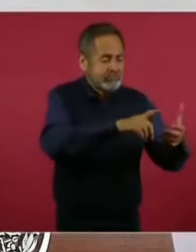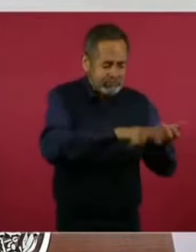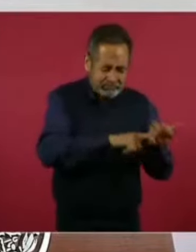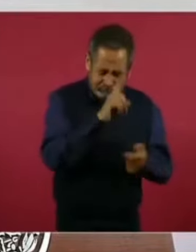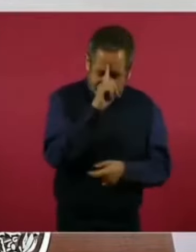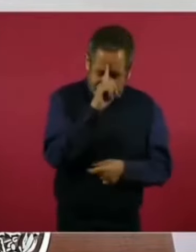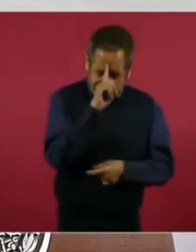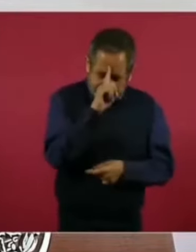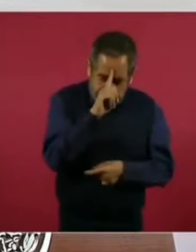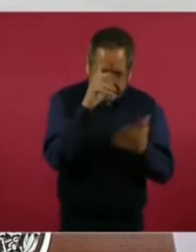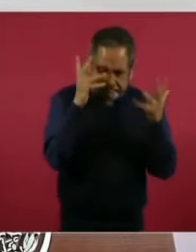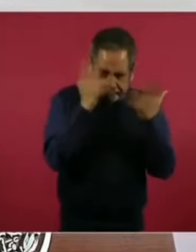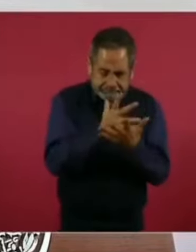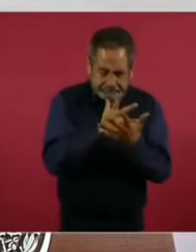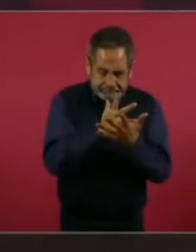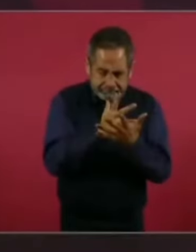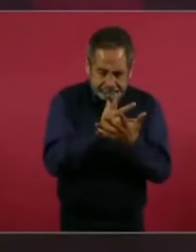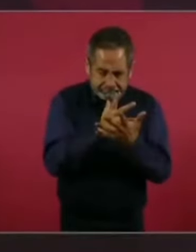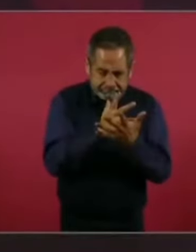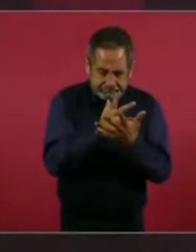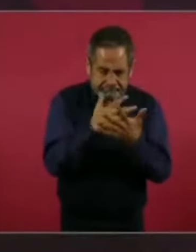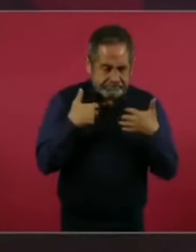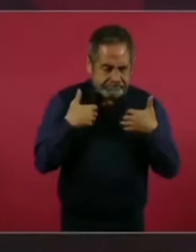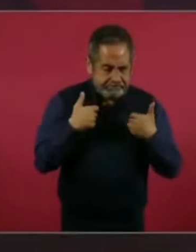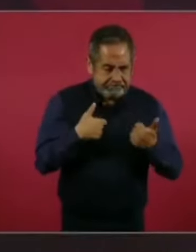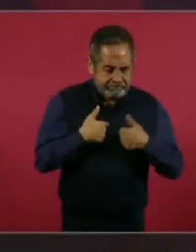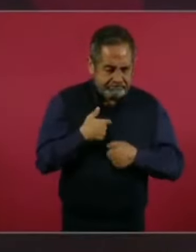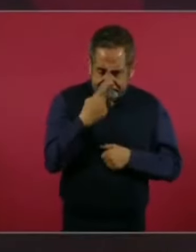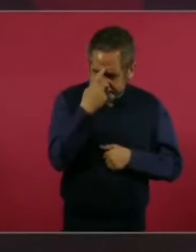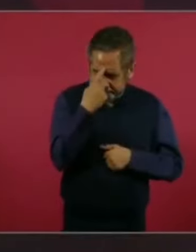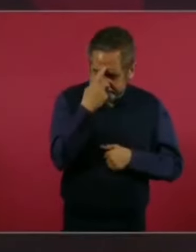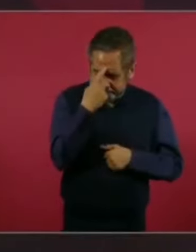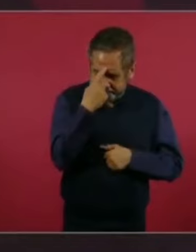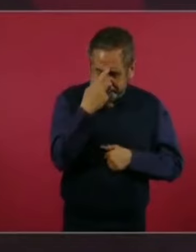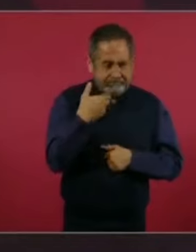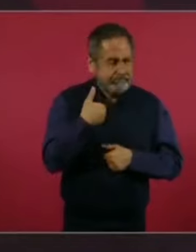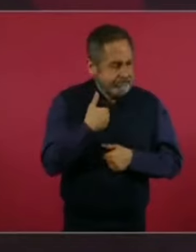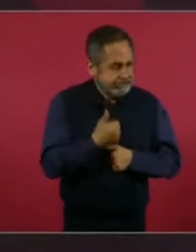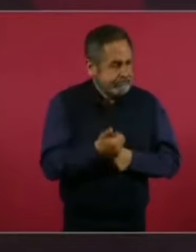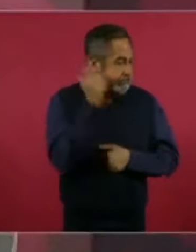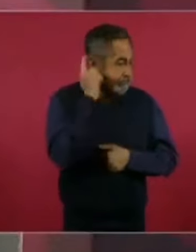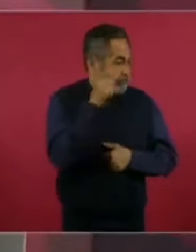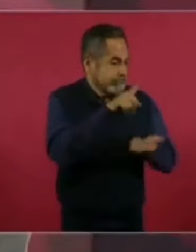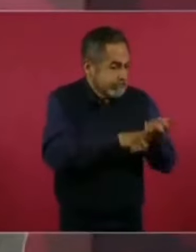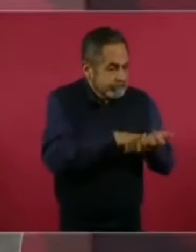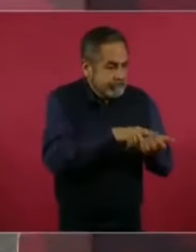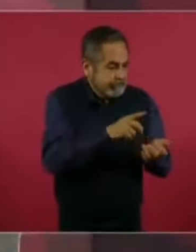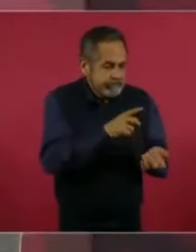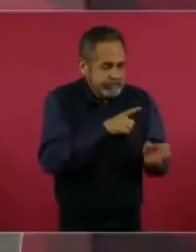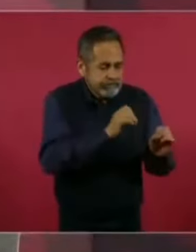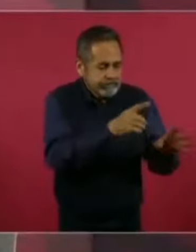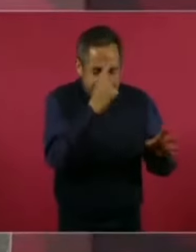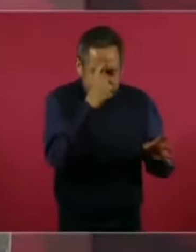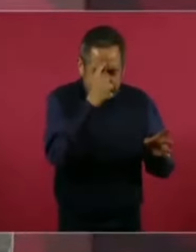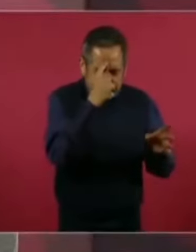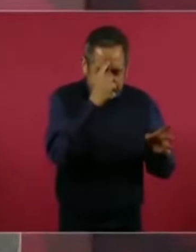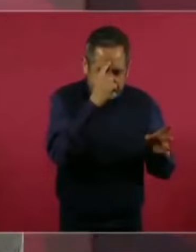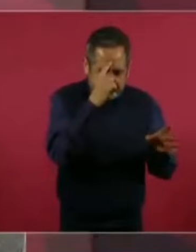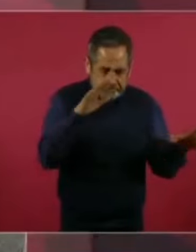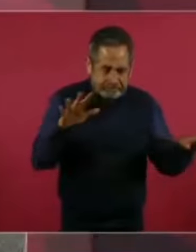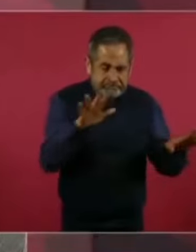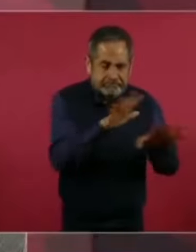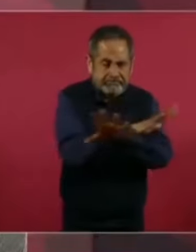sí, que cambien,